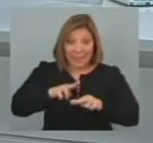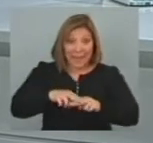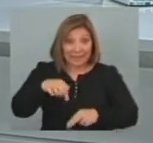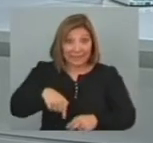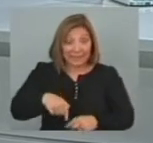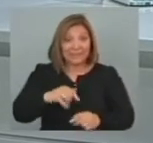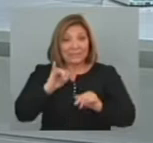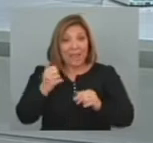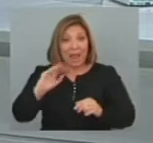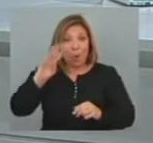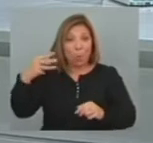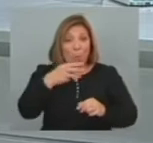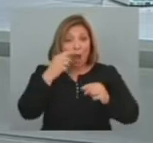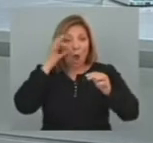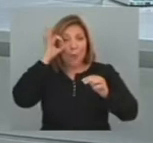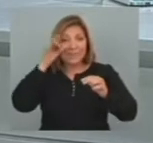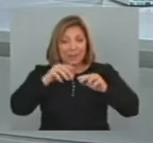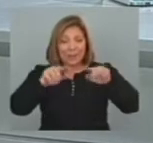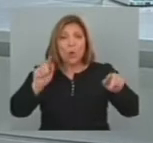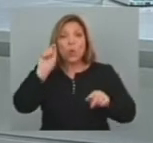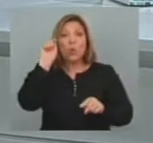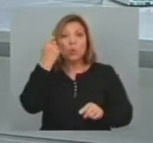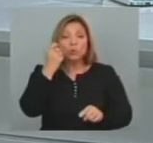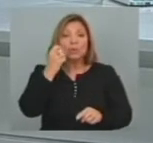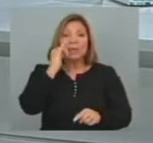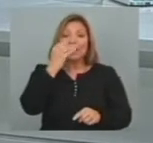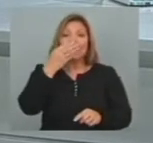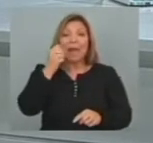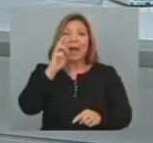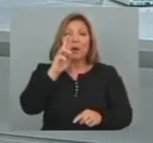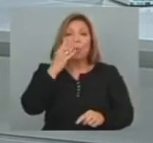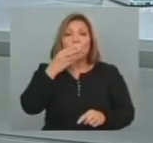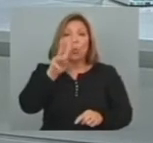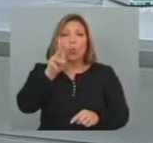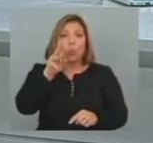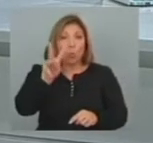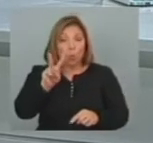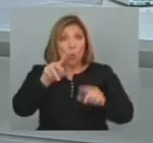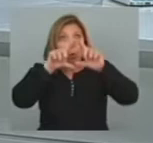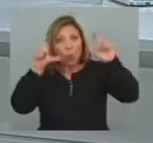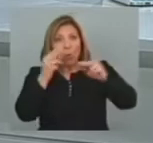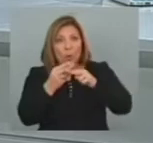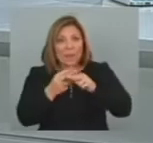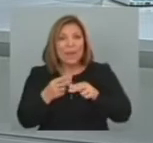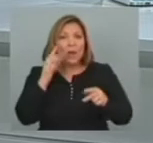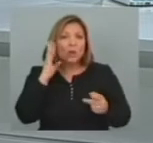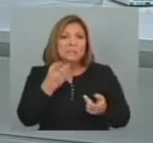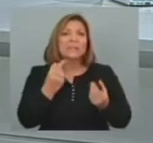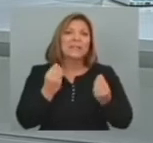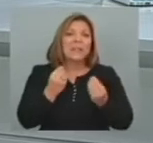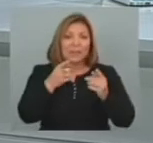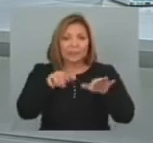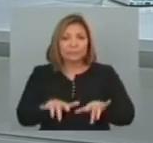presentó La página web Del Observatorio Luz Ibarburo Donde se podrá Conocer El estado Actual De las distintas